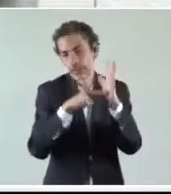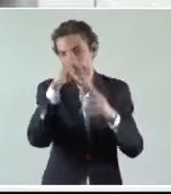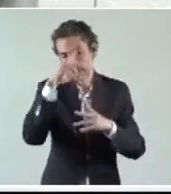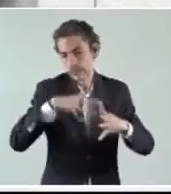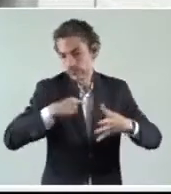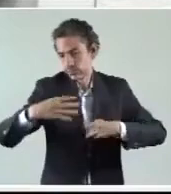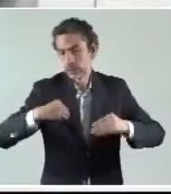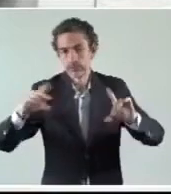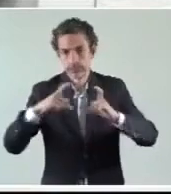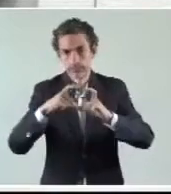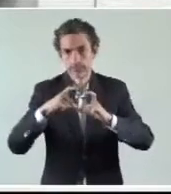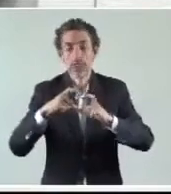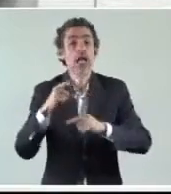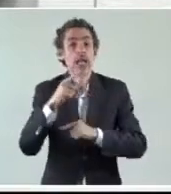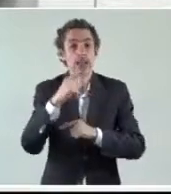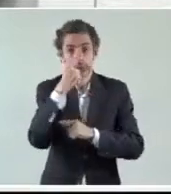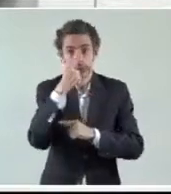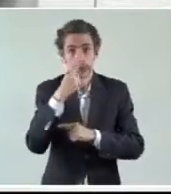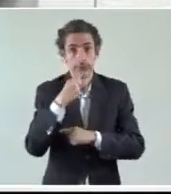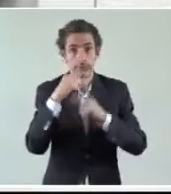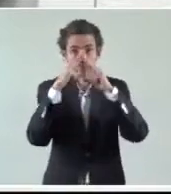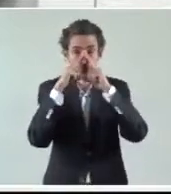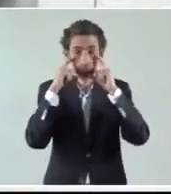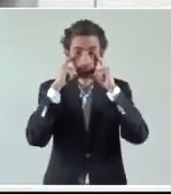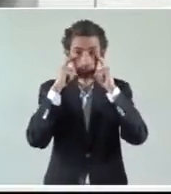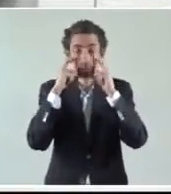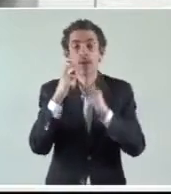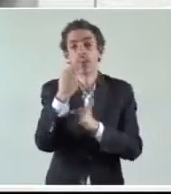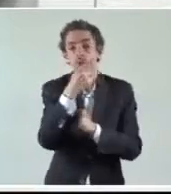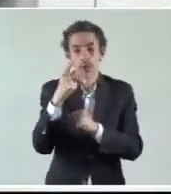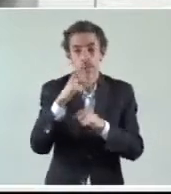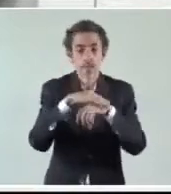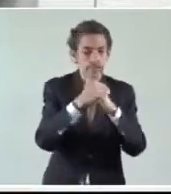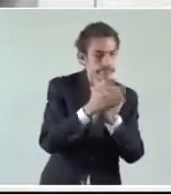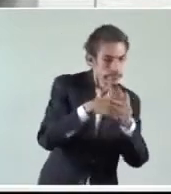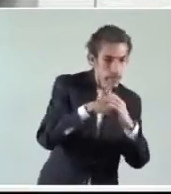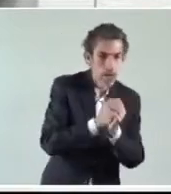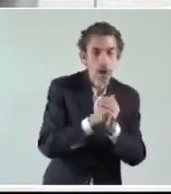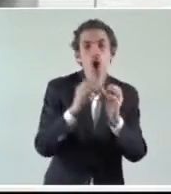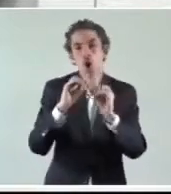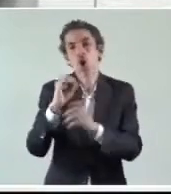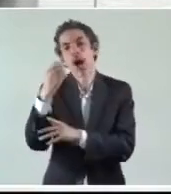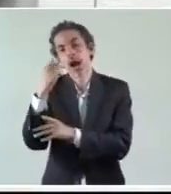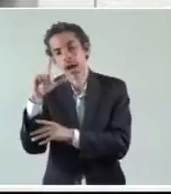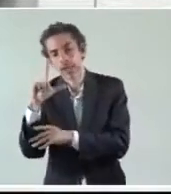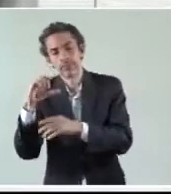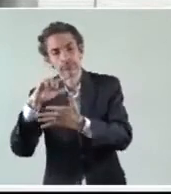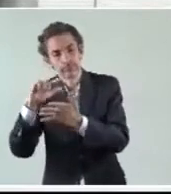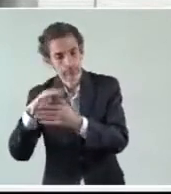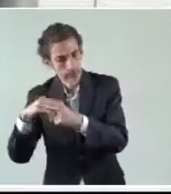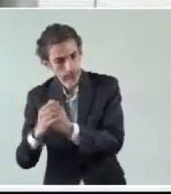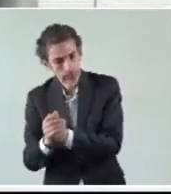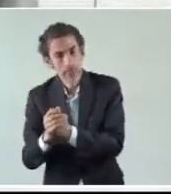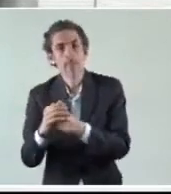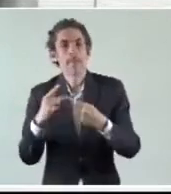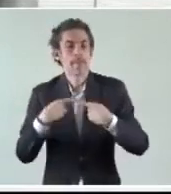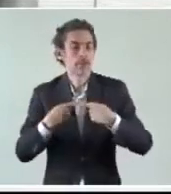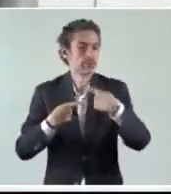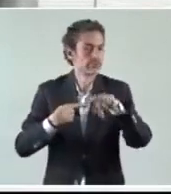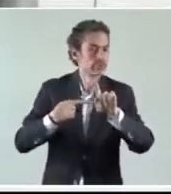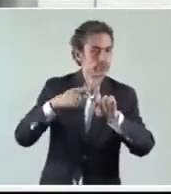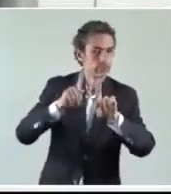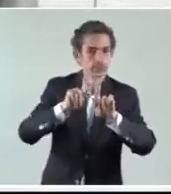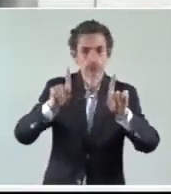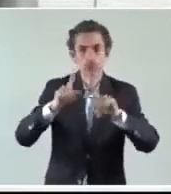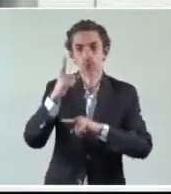Cubre nariz y boca con el cubrebocas. Lava tus manos frecuentemente o usa gel y mantén sana distancia de